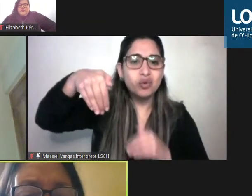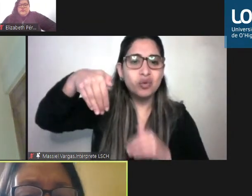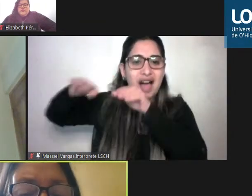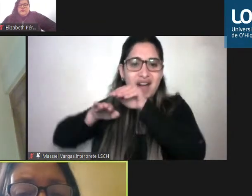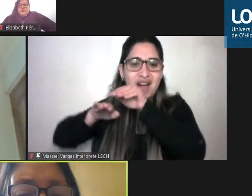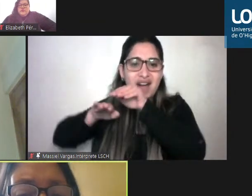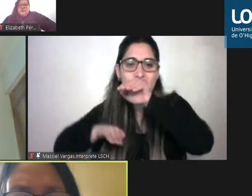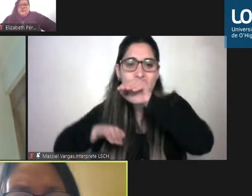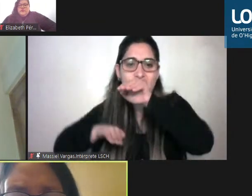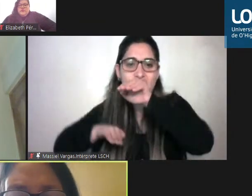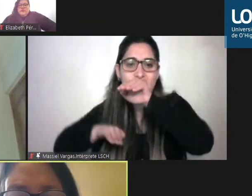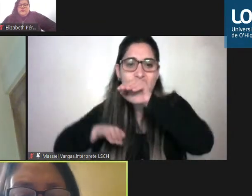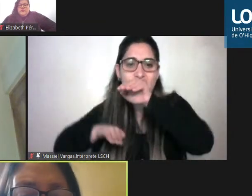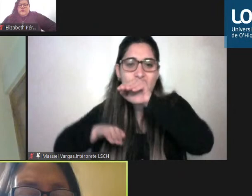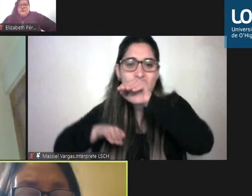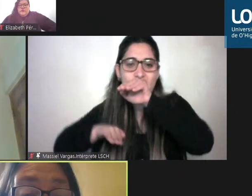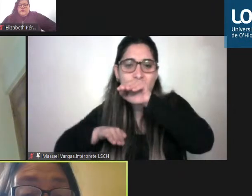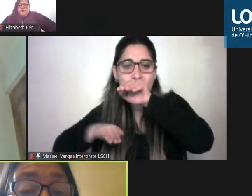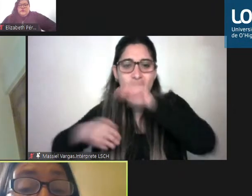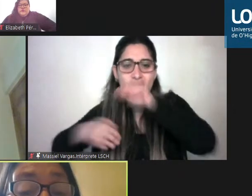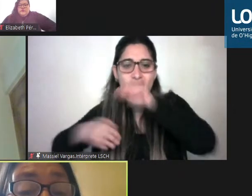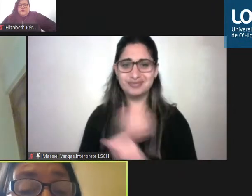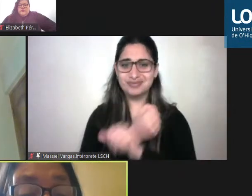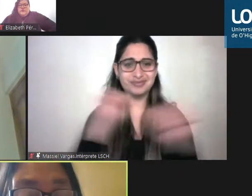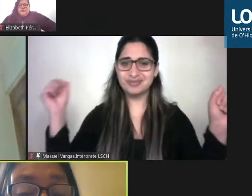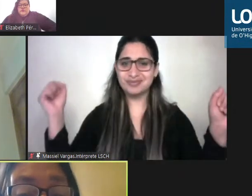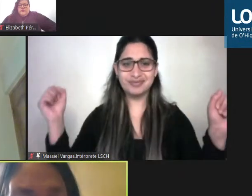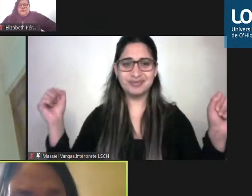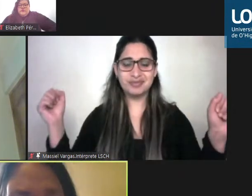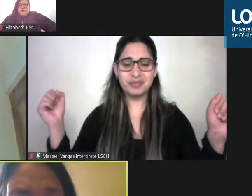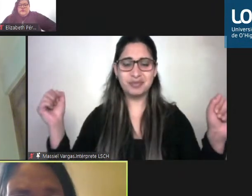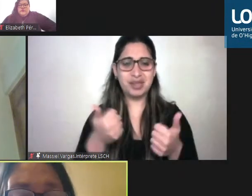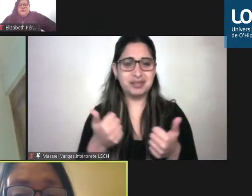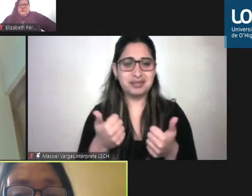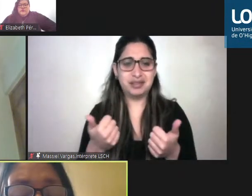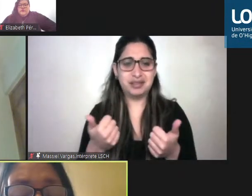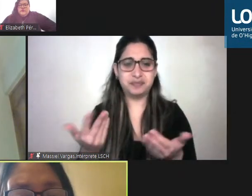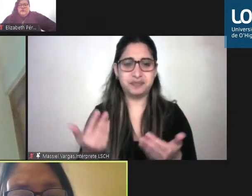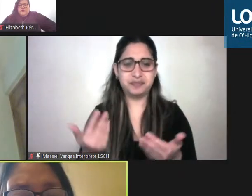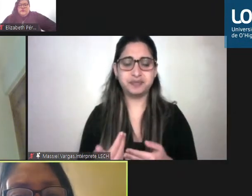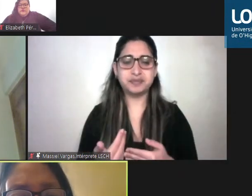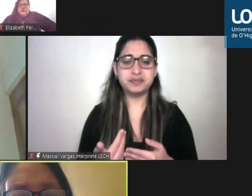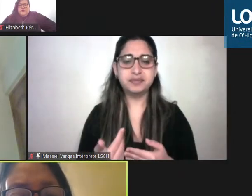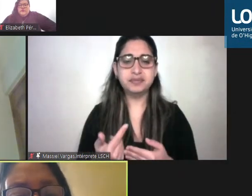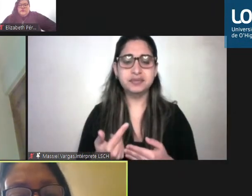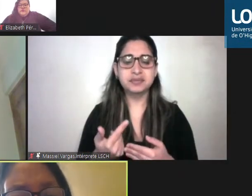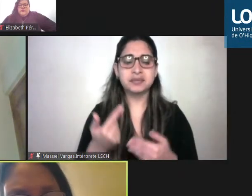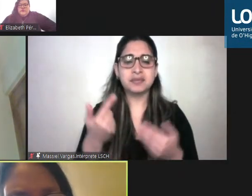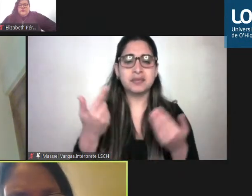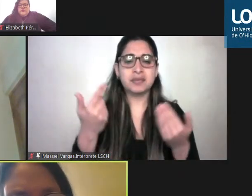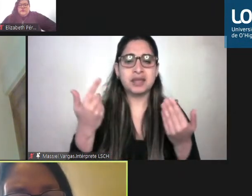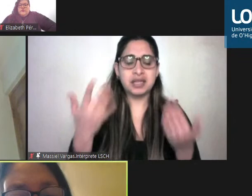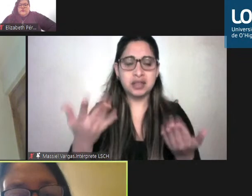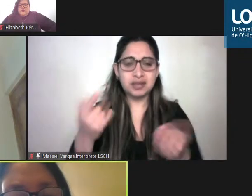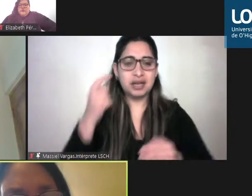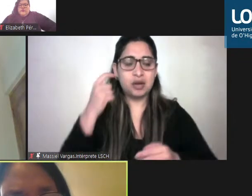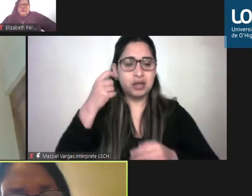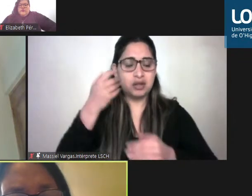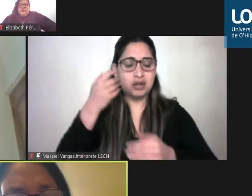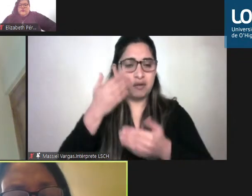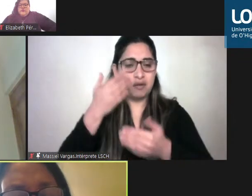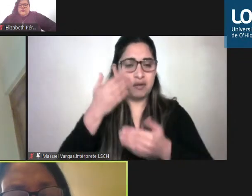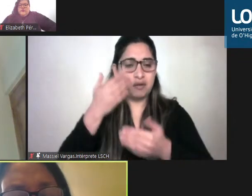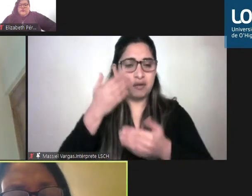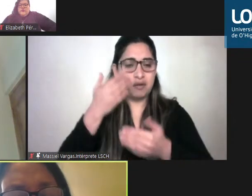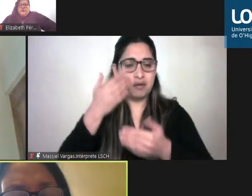indigno indigno no solo para ese ser humano es indigno para todos y todas entonces en la medida que haya conocimiento de las